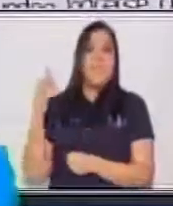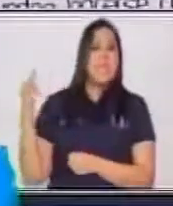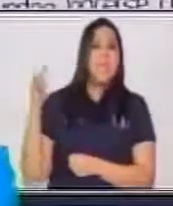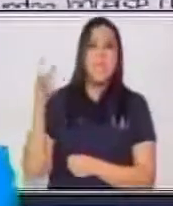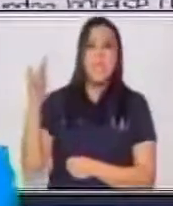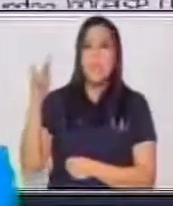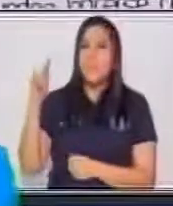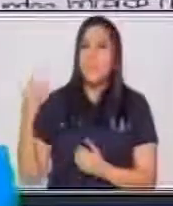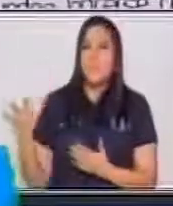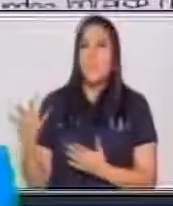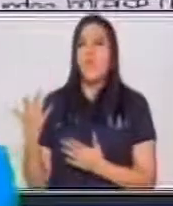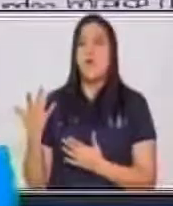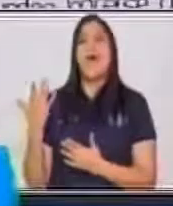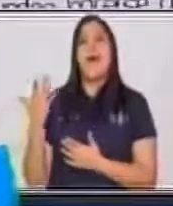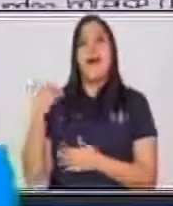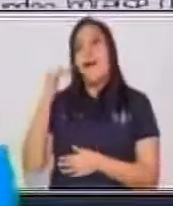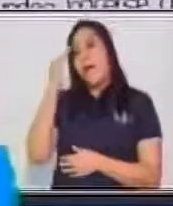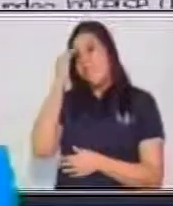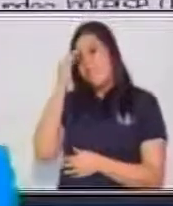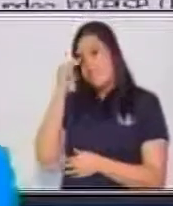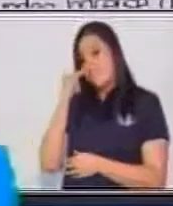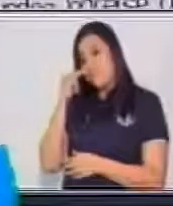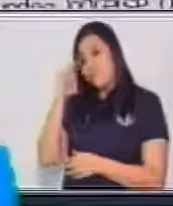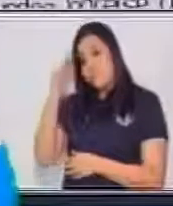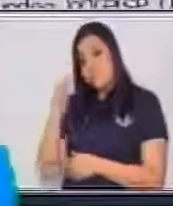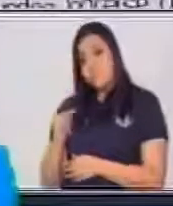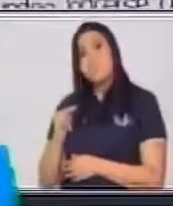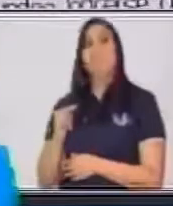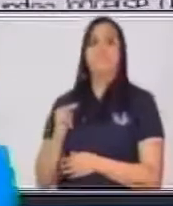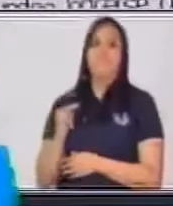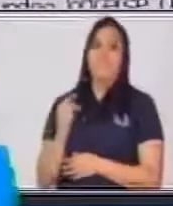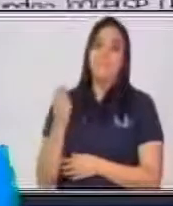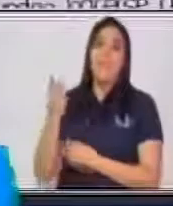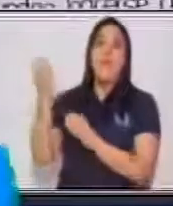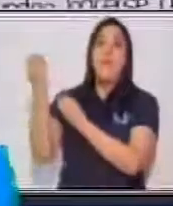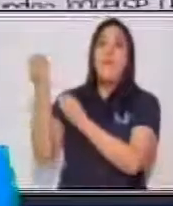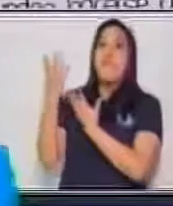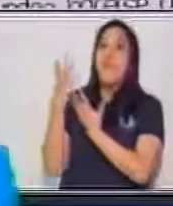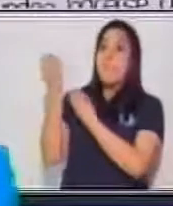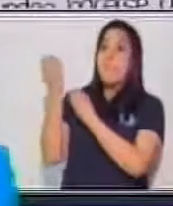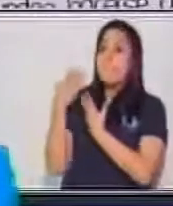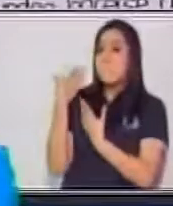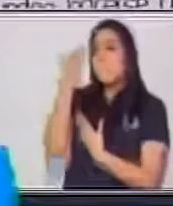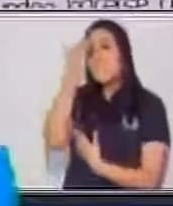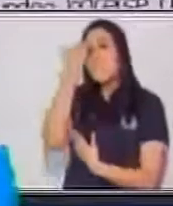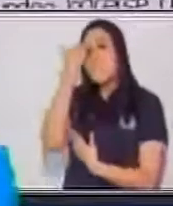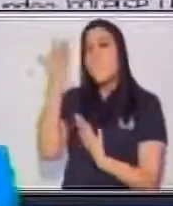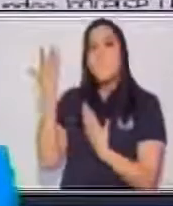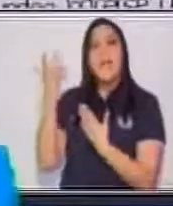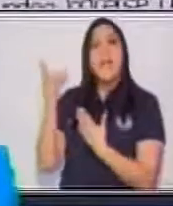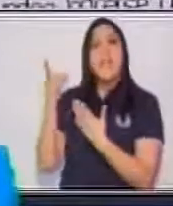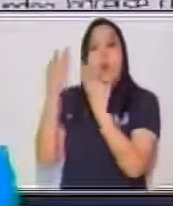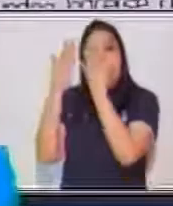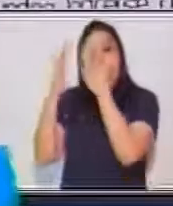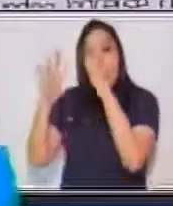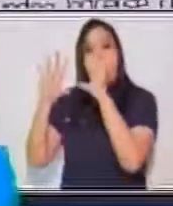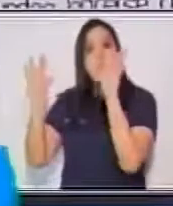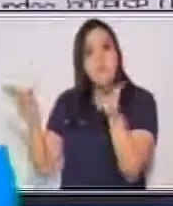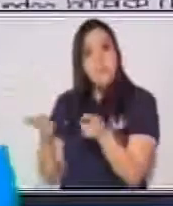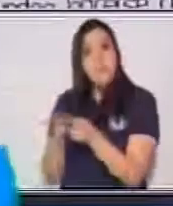que es donde podemos nosotros ubicar este tipo de trifoliares. Nos dan de una manera amplia, pero sencilla,